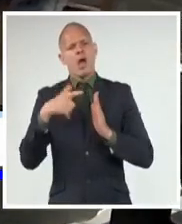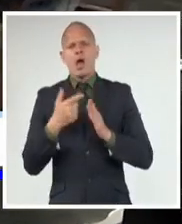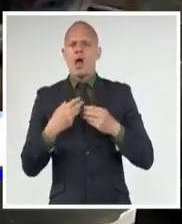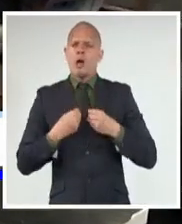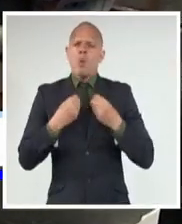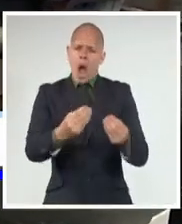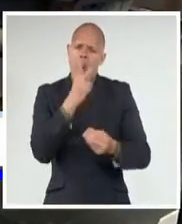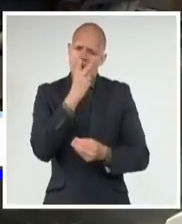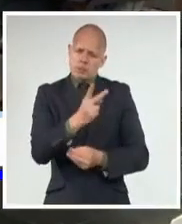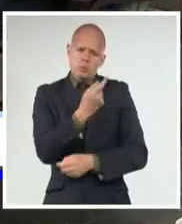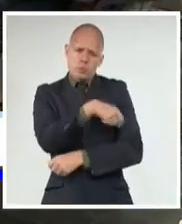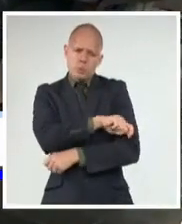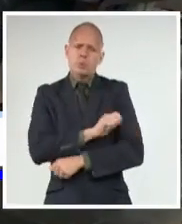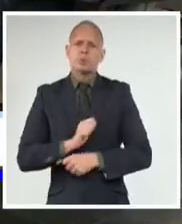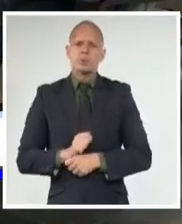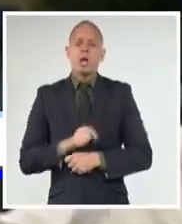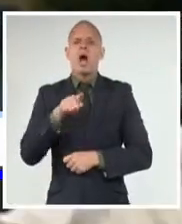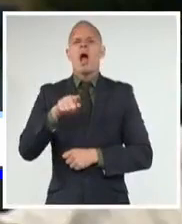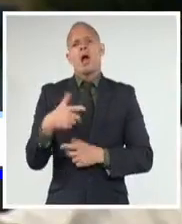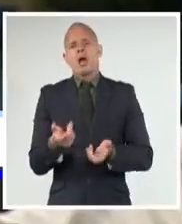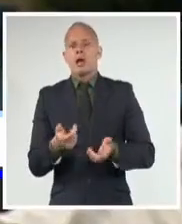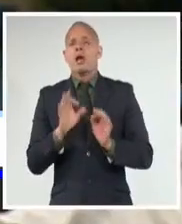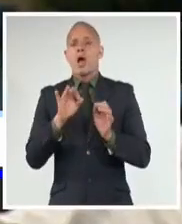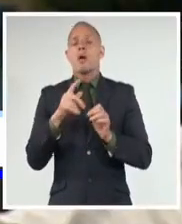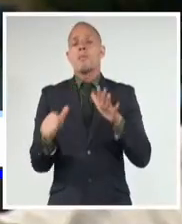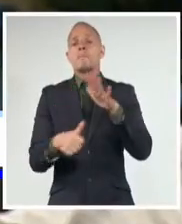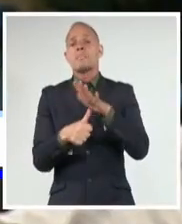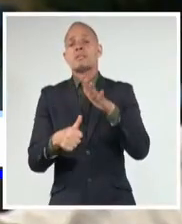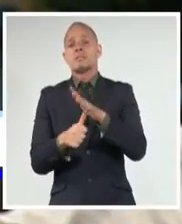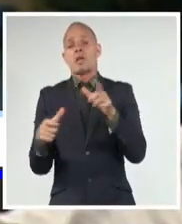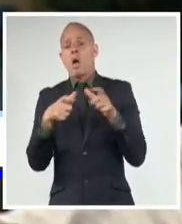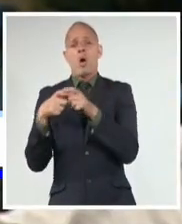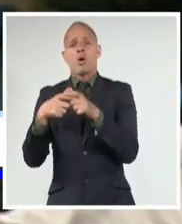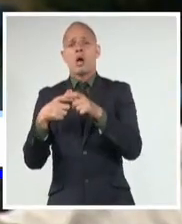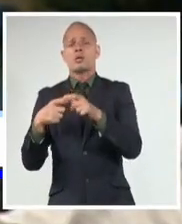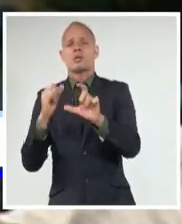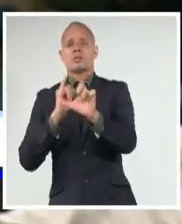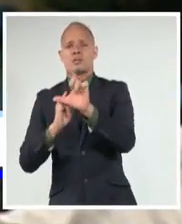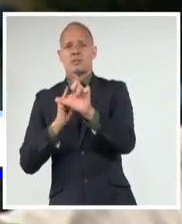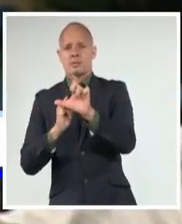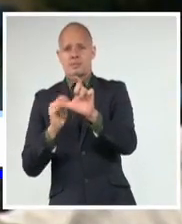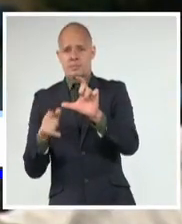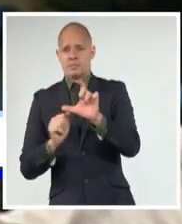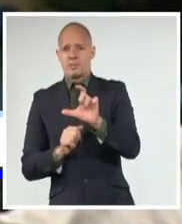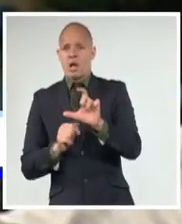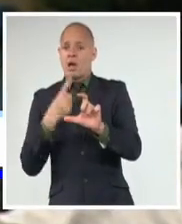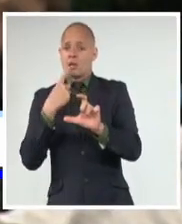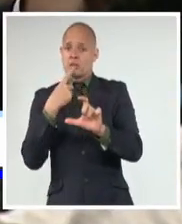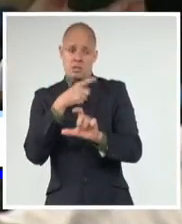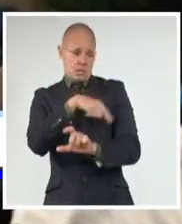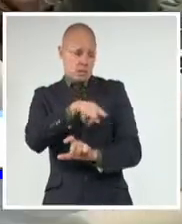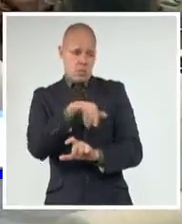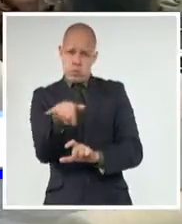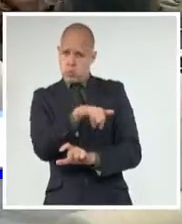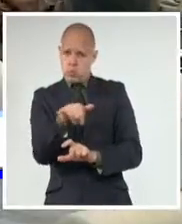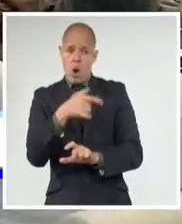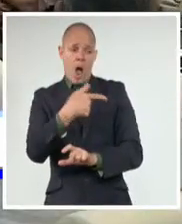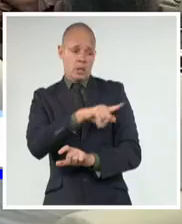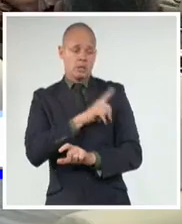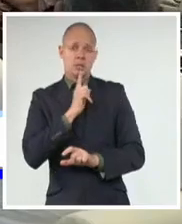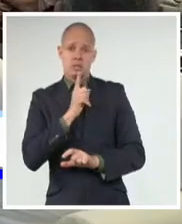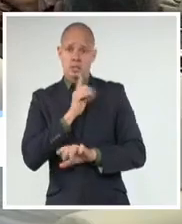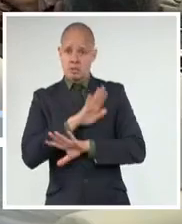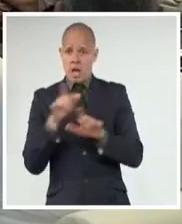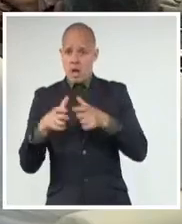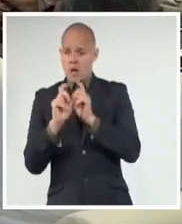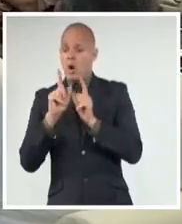Consejo de Iglesias de Cuba, resumió el sentir de los miembros de esa institución y de otros líderes religiosos que este viernes sostuvieron